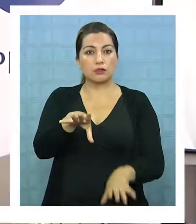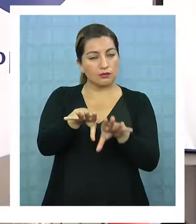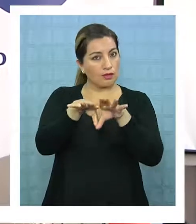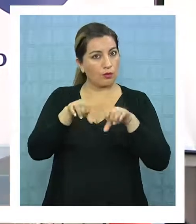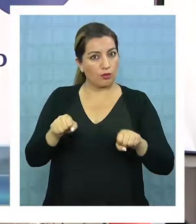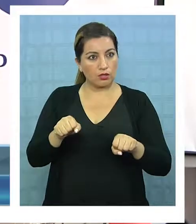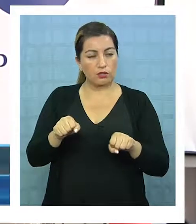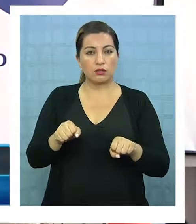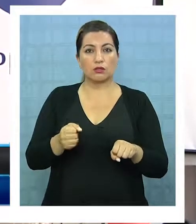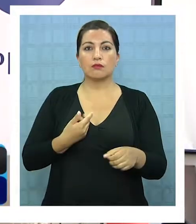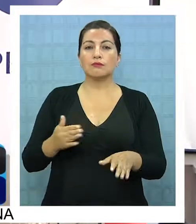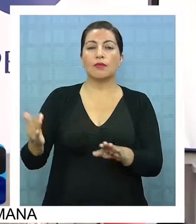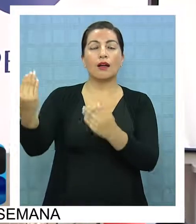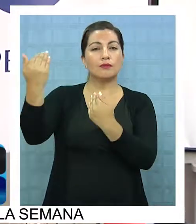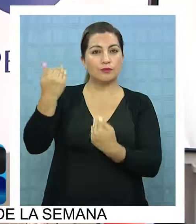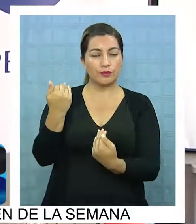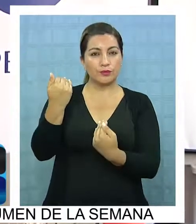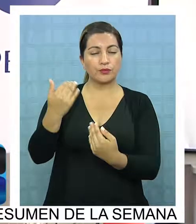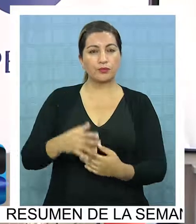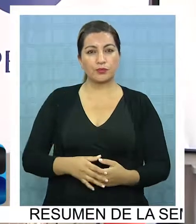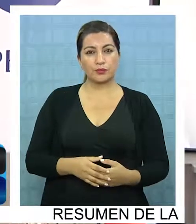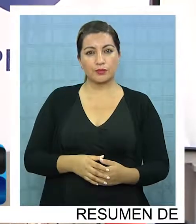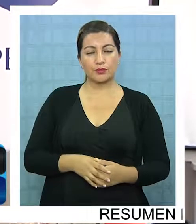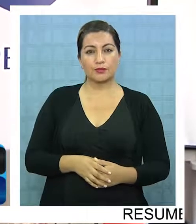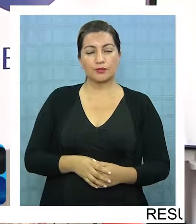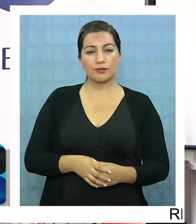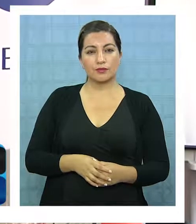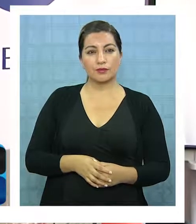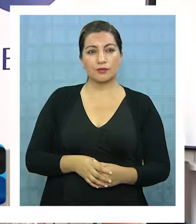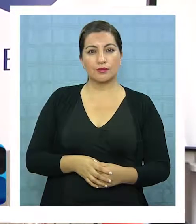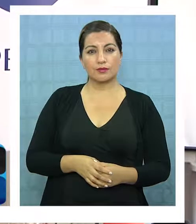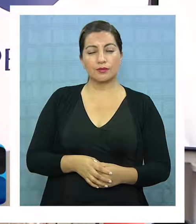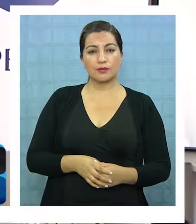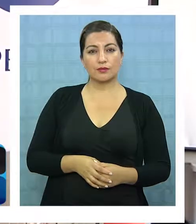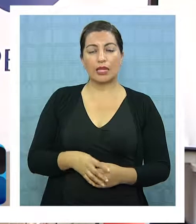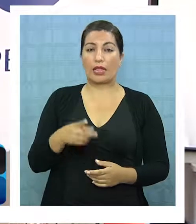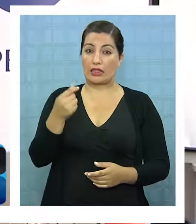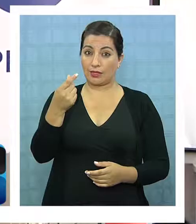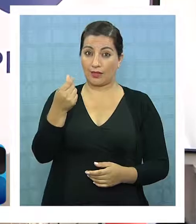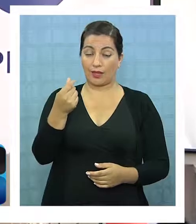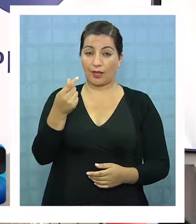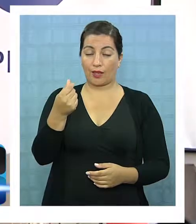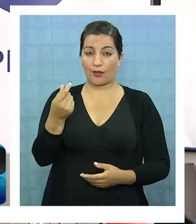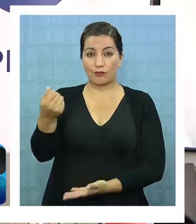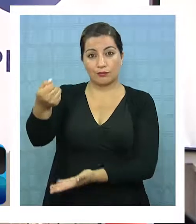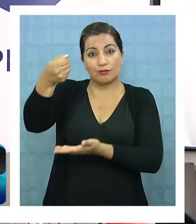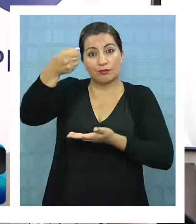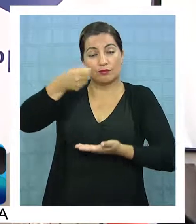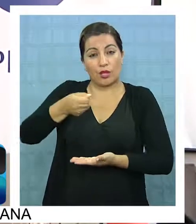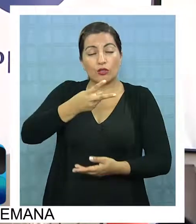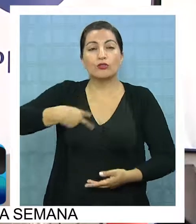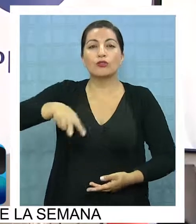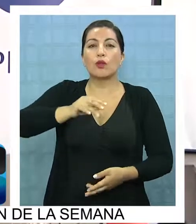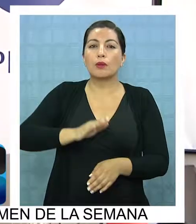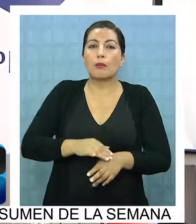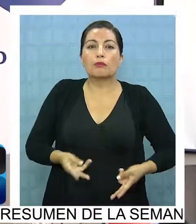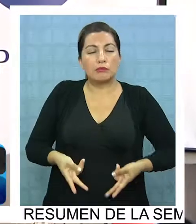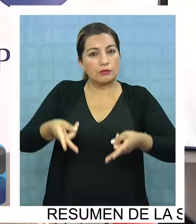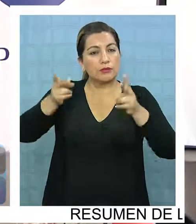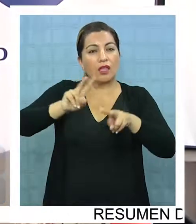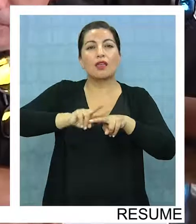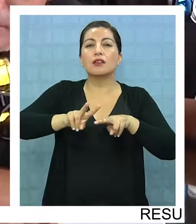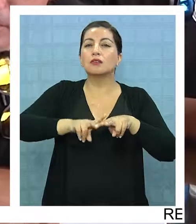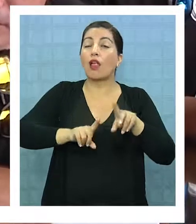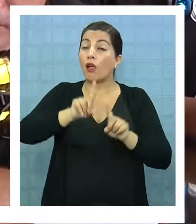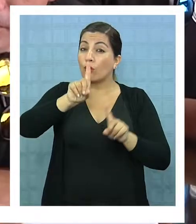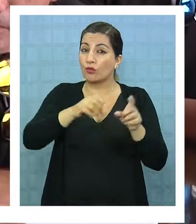es un apoyo en dinero que a nosotros nos permite poder ejecutar